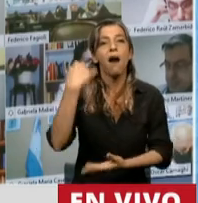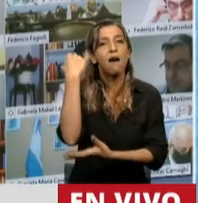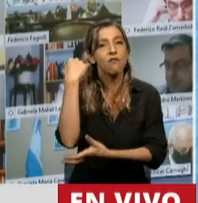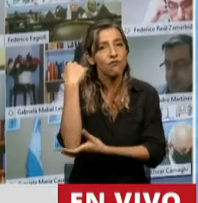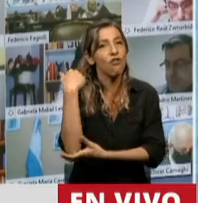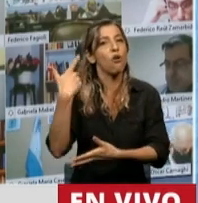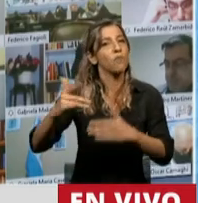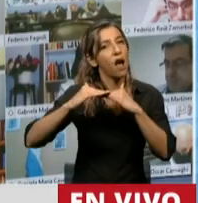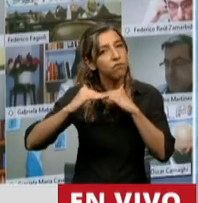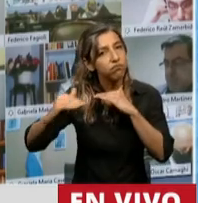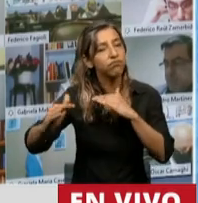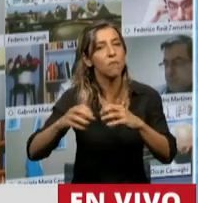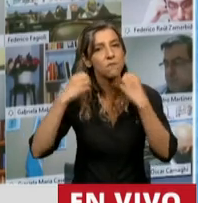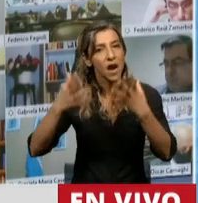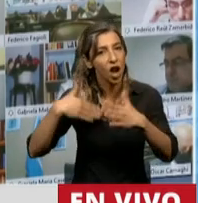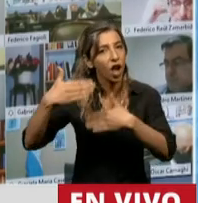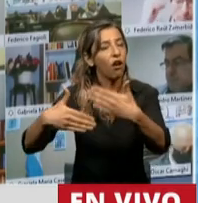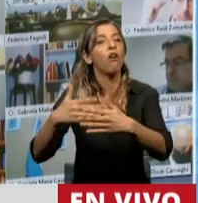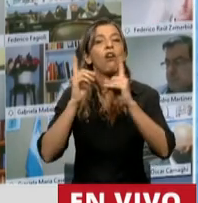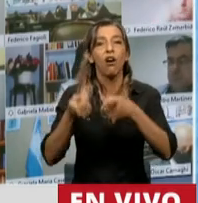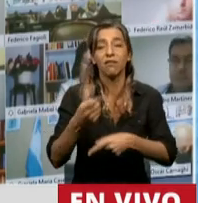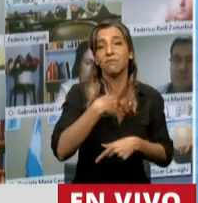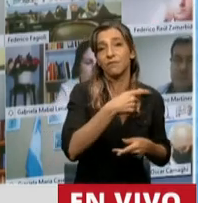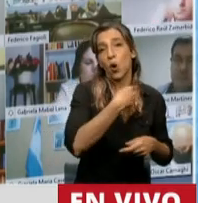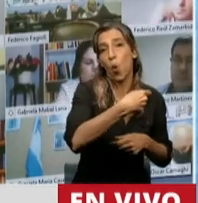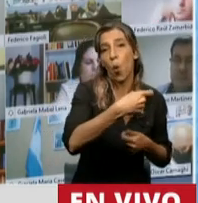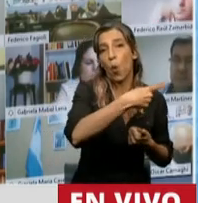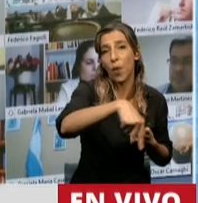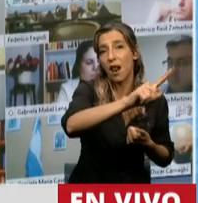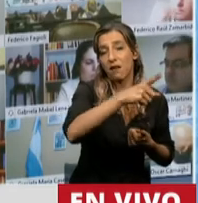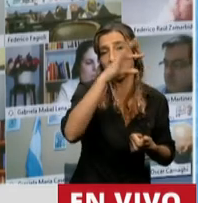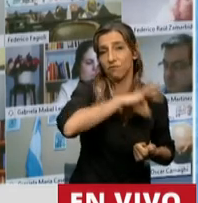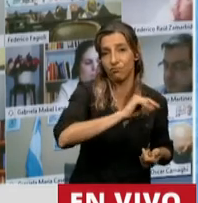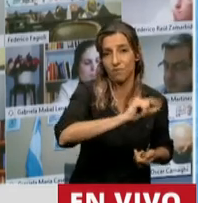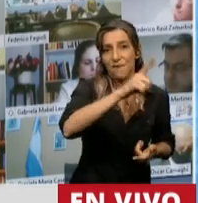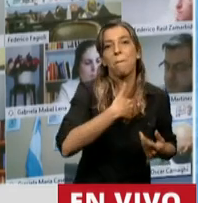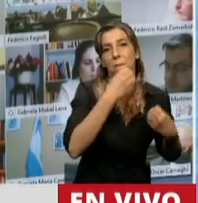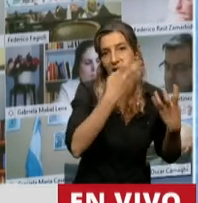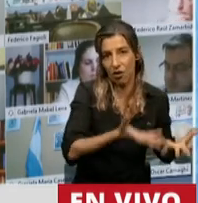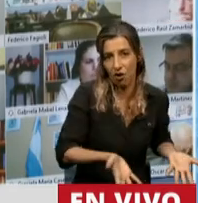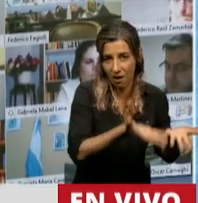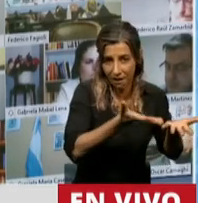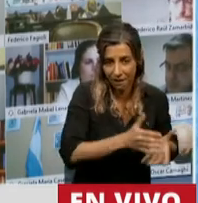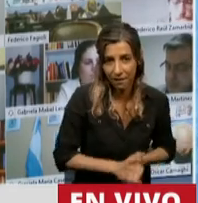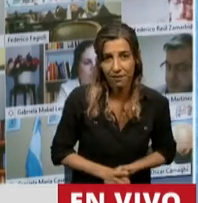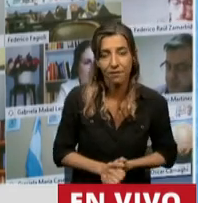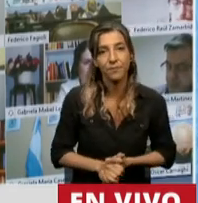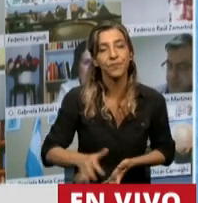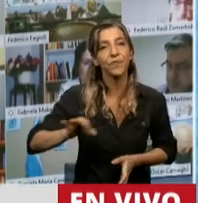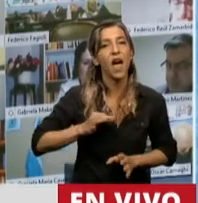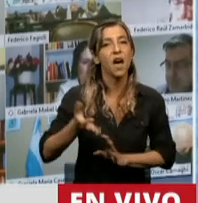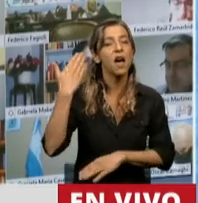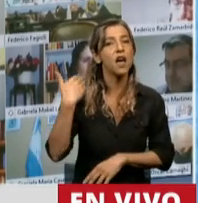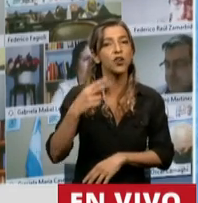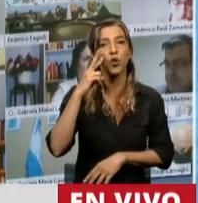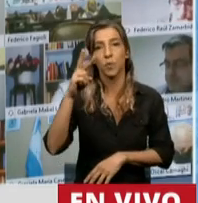sostenibilidad del sistema previsional y la economía en general. Como en los años 2007 y